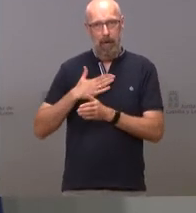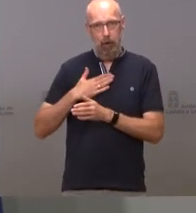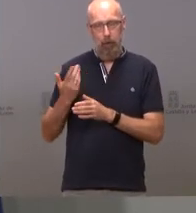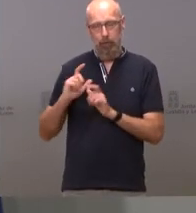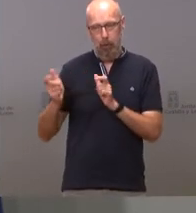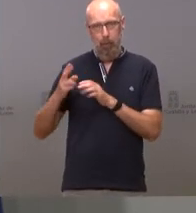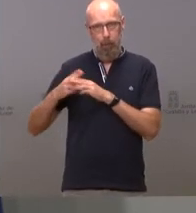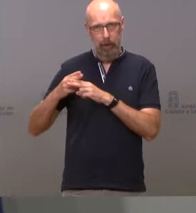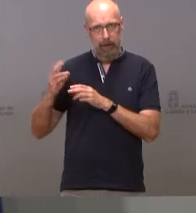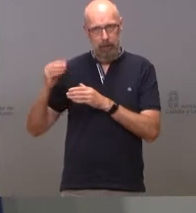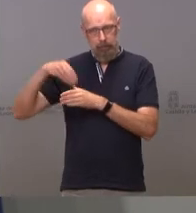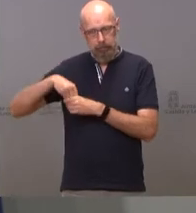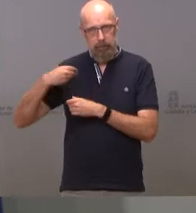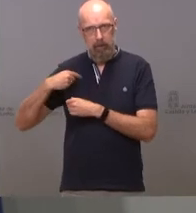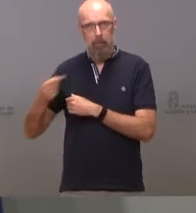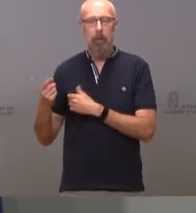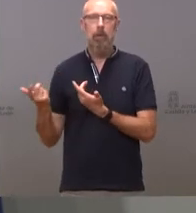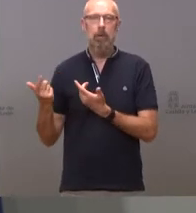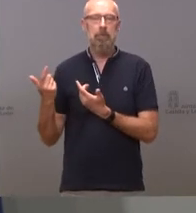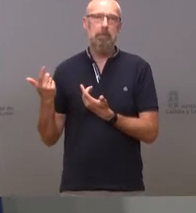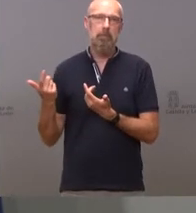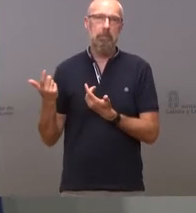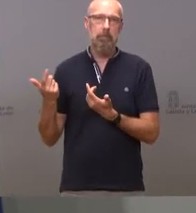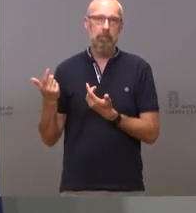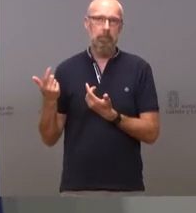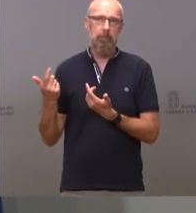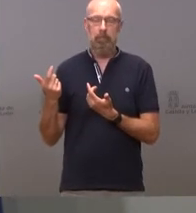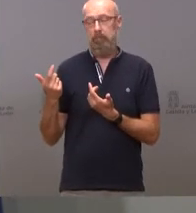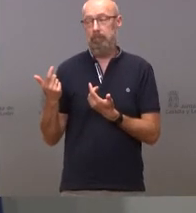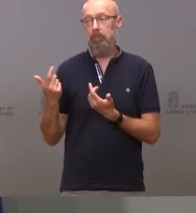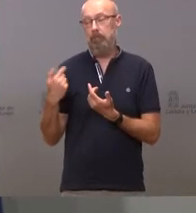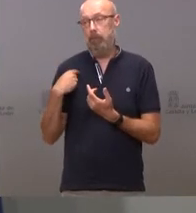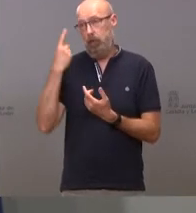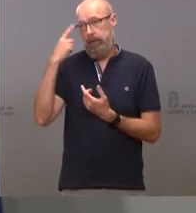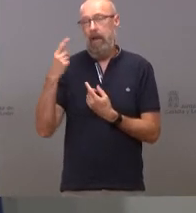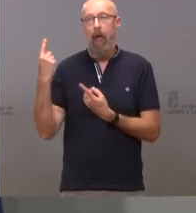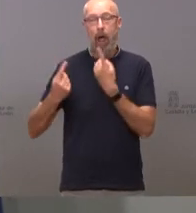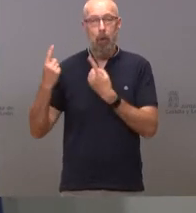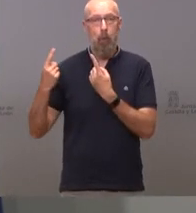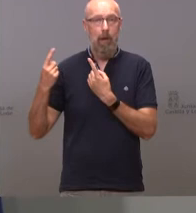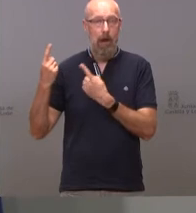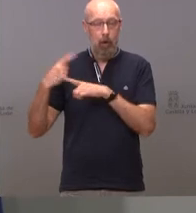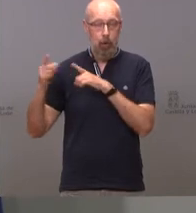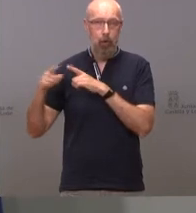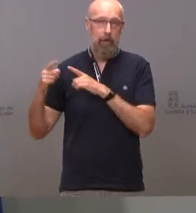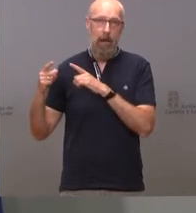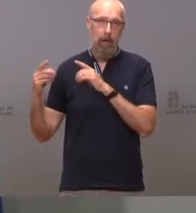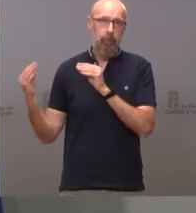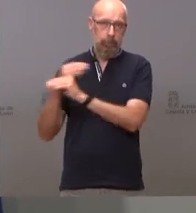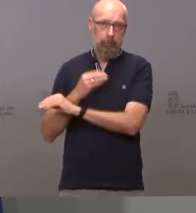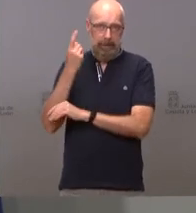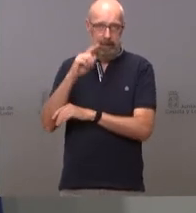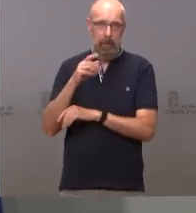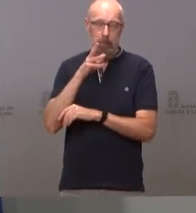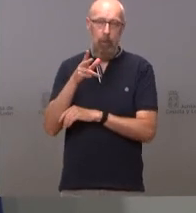partido yo he tenido buena relación con él es evidente que no comparto algunas cosas como no hemos compartido a lo largo de los últimos